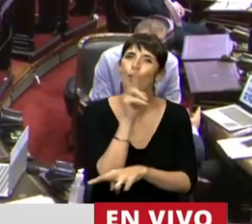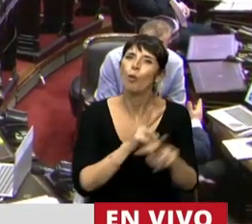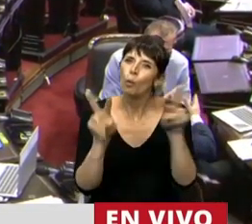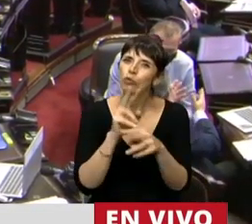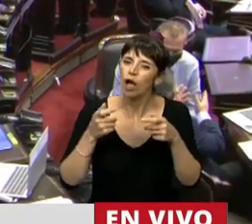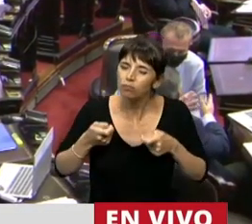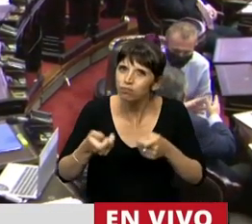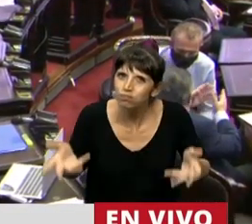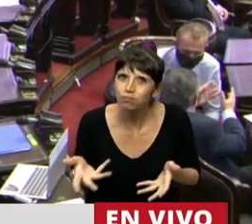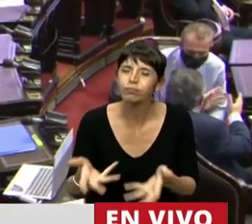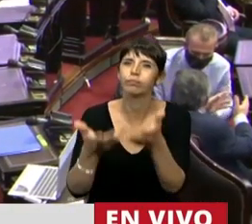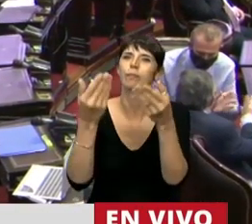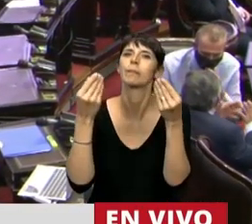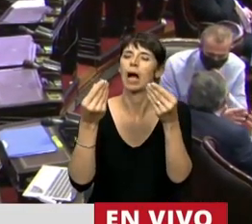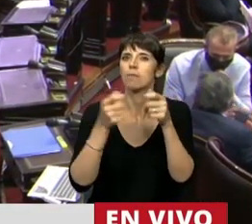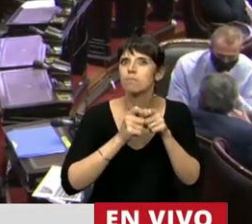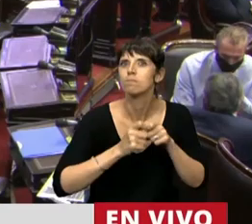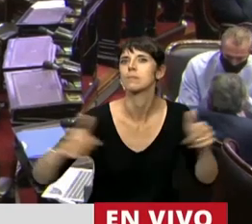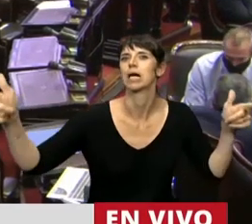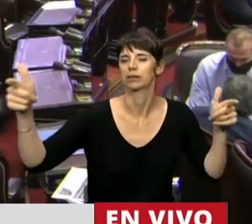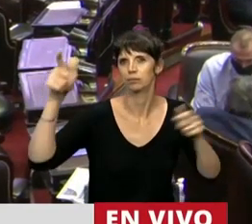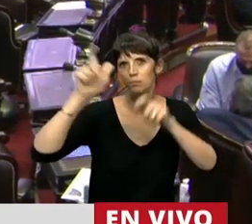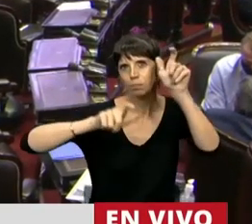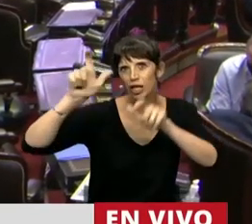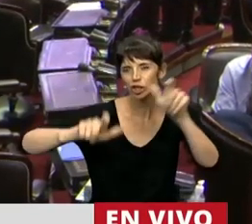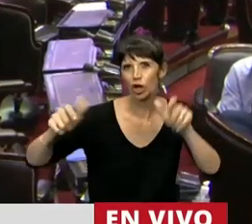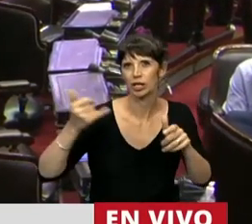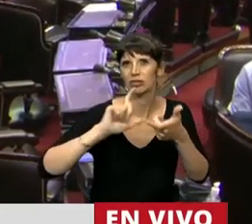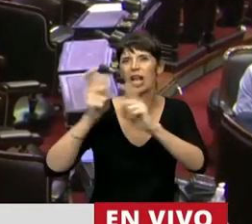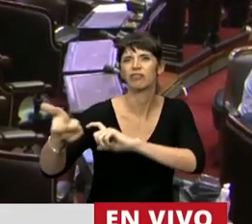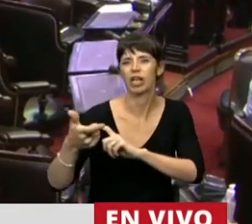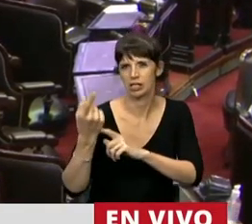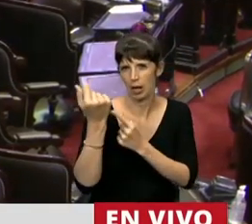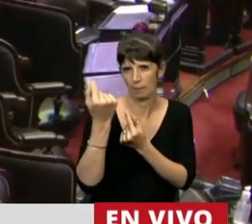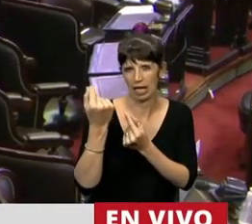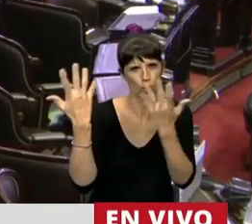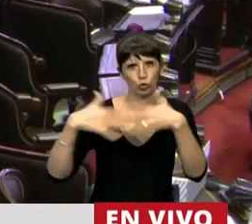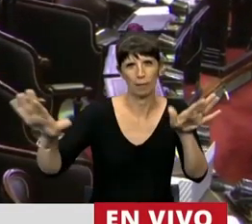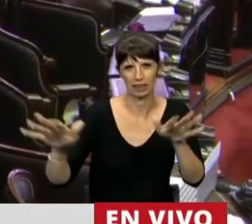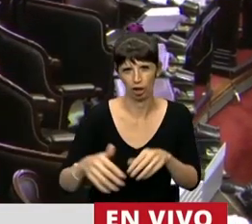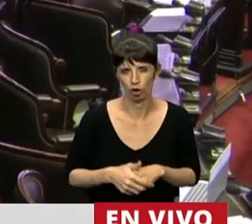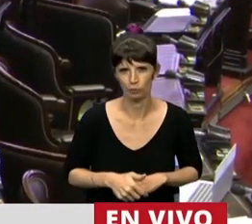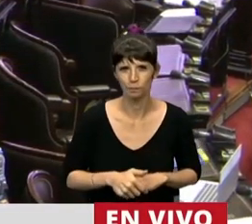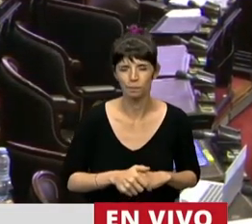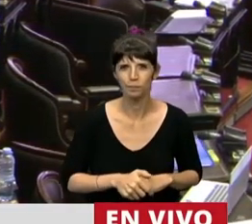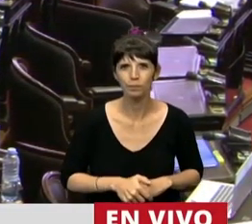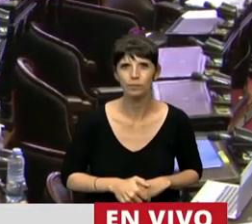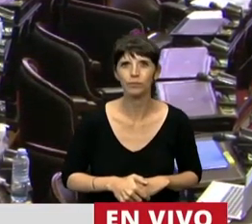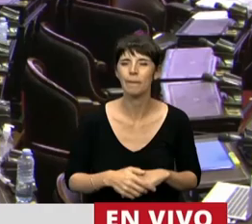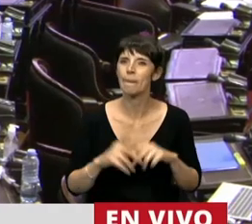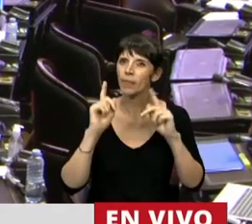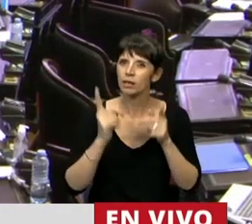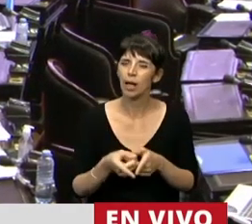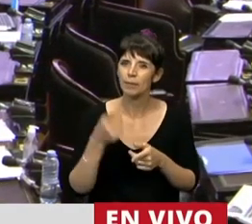con una normativa que va a empezar a operar en forma progresiva desde el 7 del próximo mes, del mes de diciembre, que en el mismo